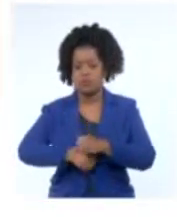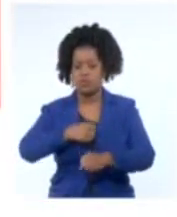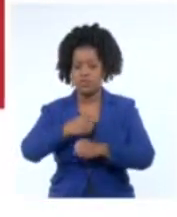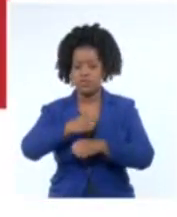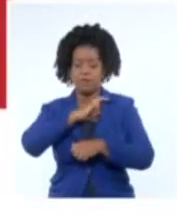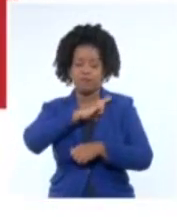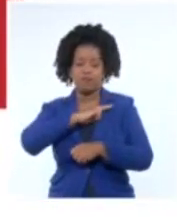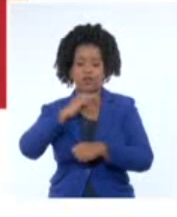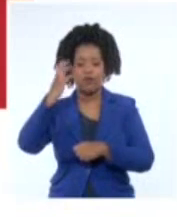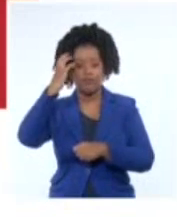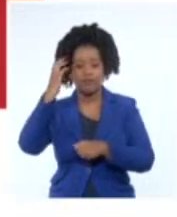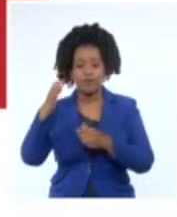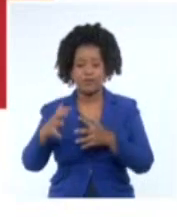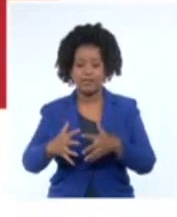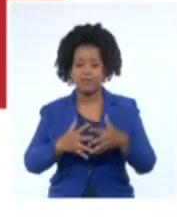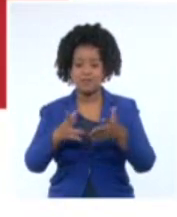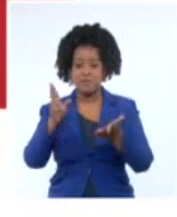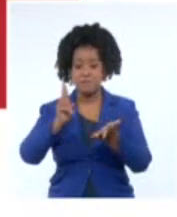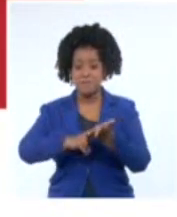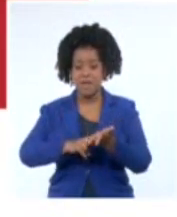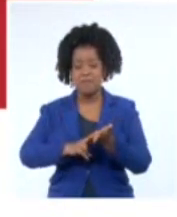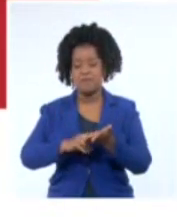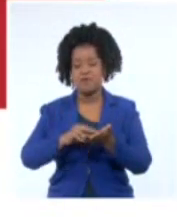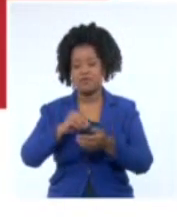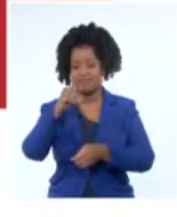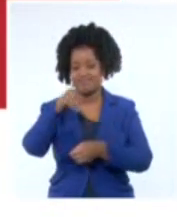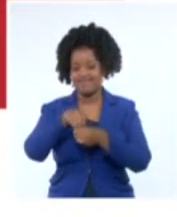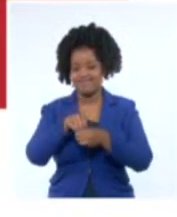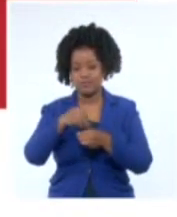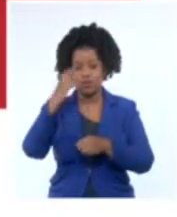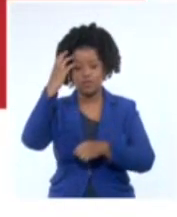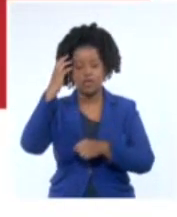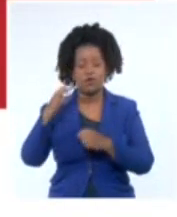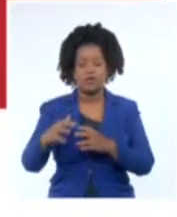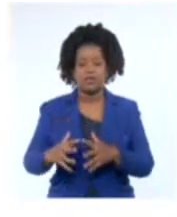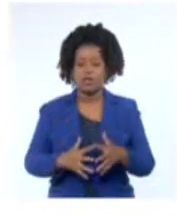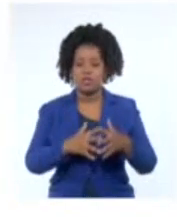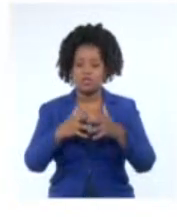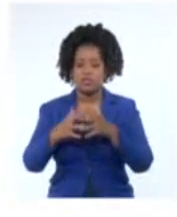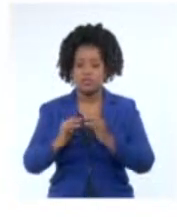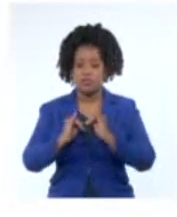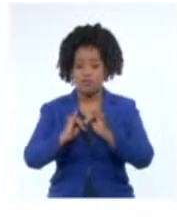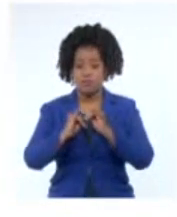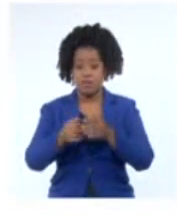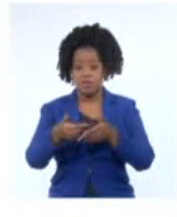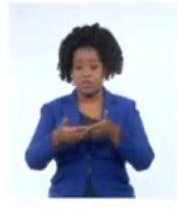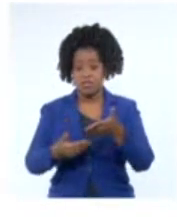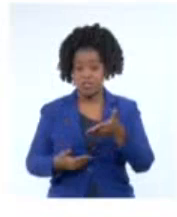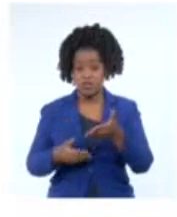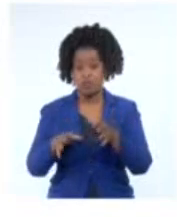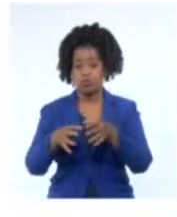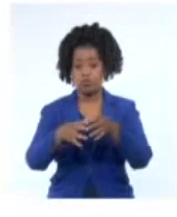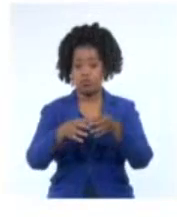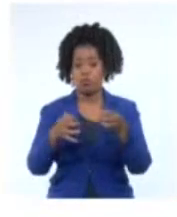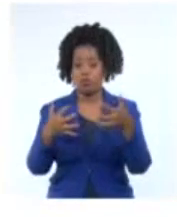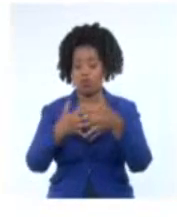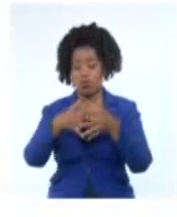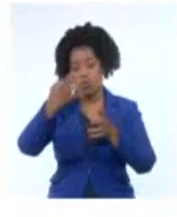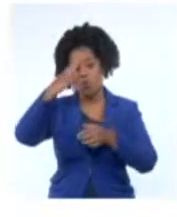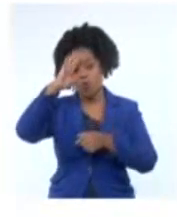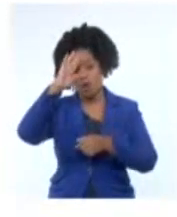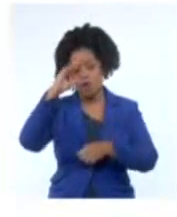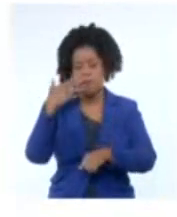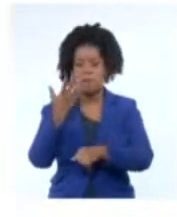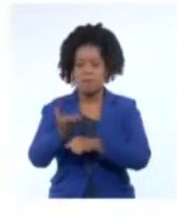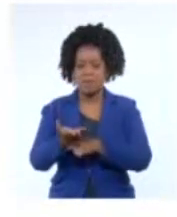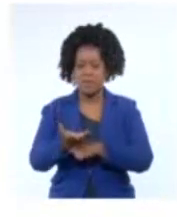del gobierno y miembros del legislativo estadounidense. El comunicado de los parlamentarios cubanos convocó al amplio y diverso